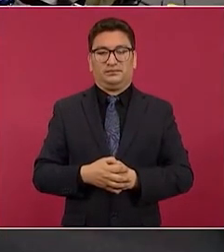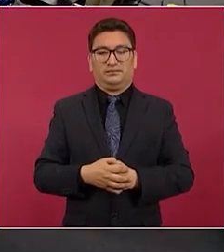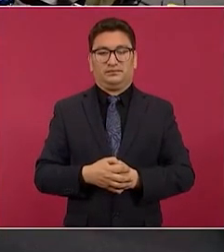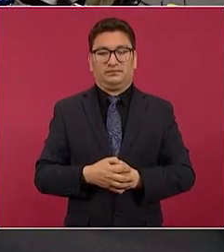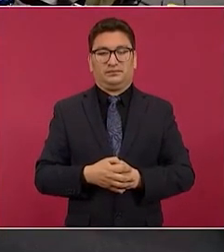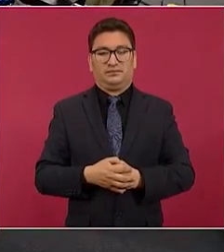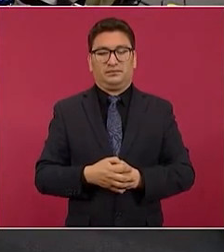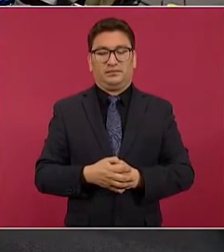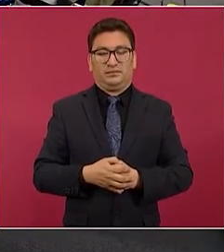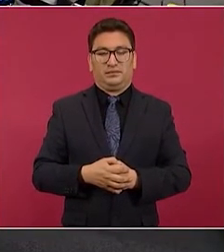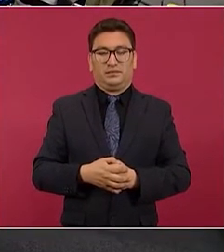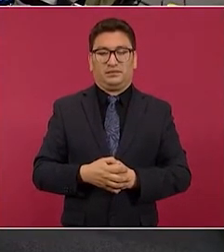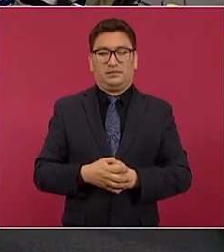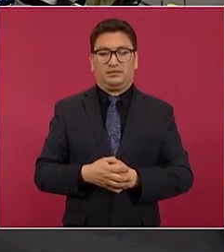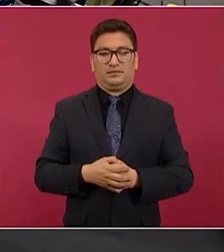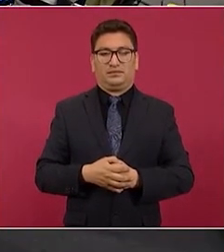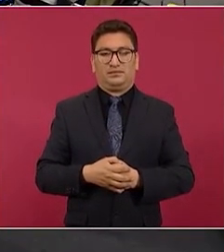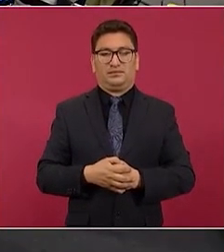pero